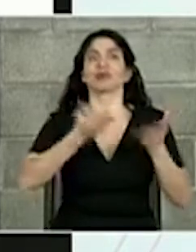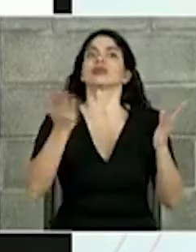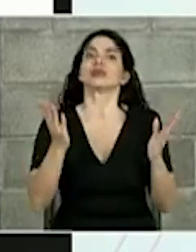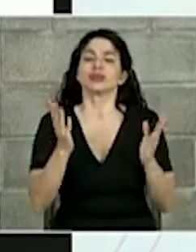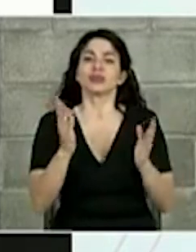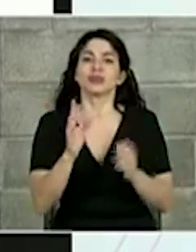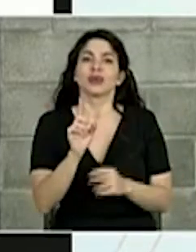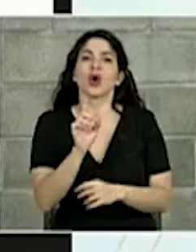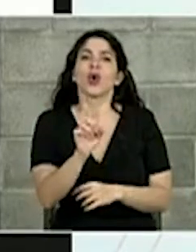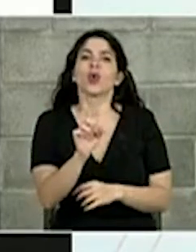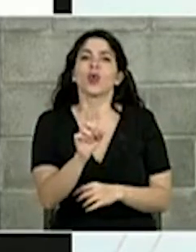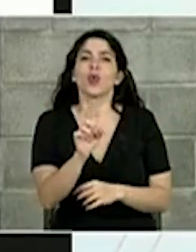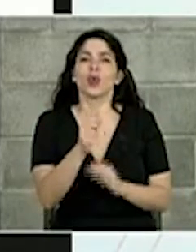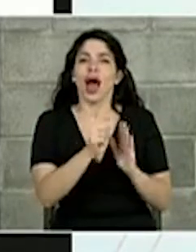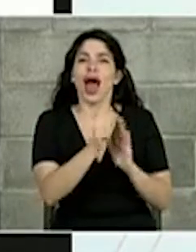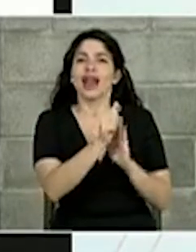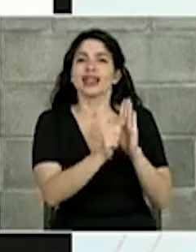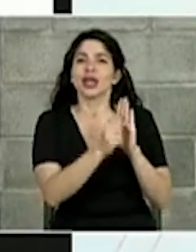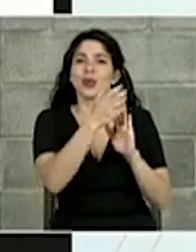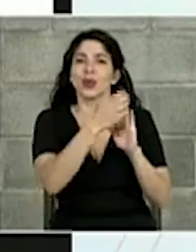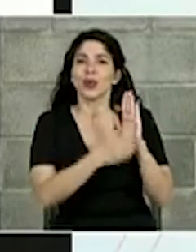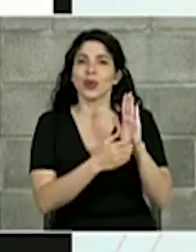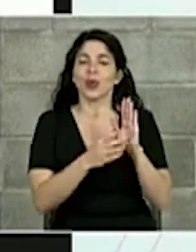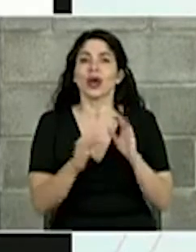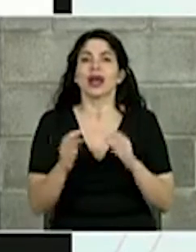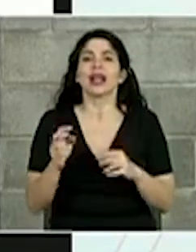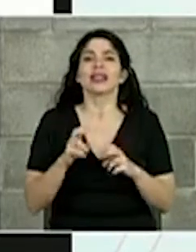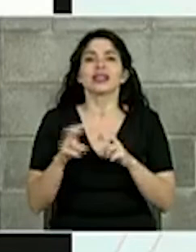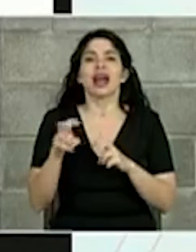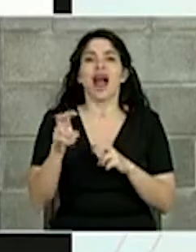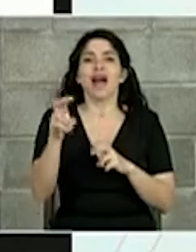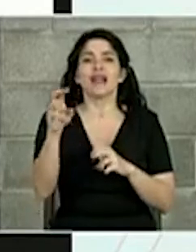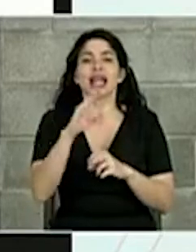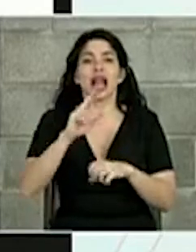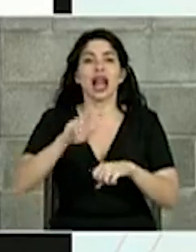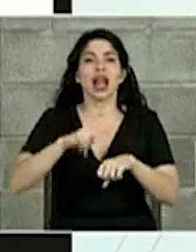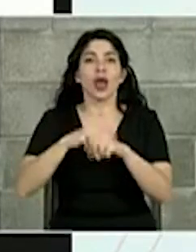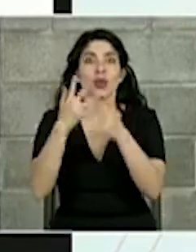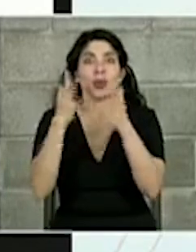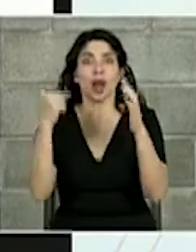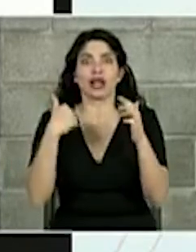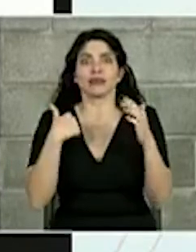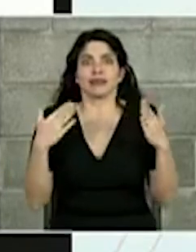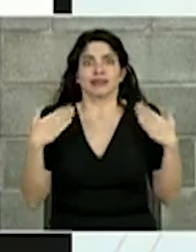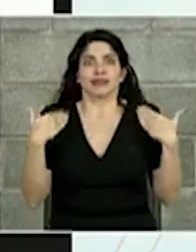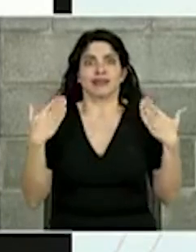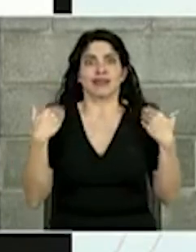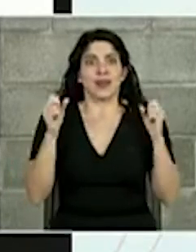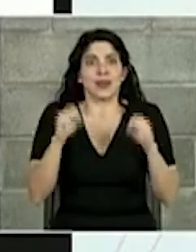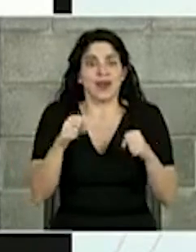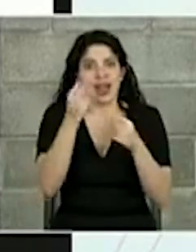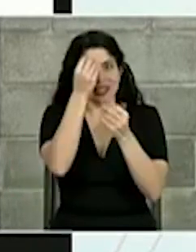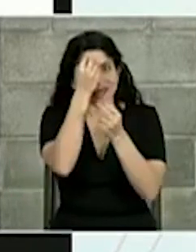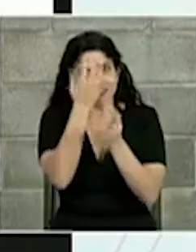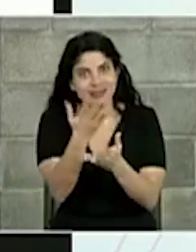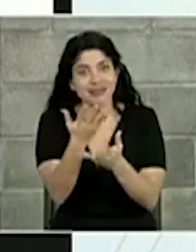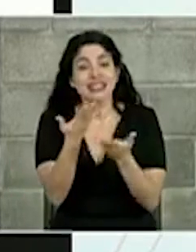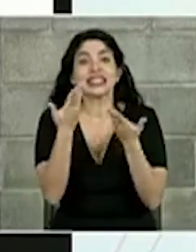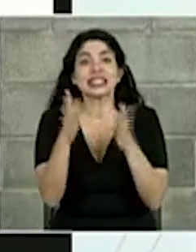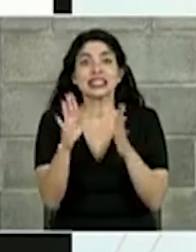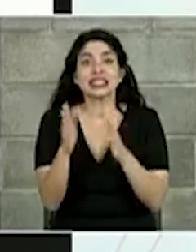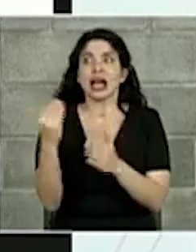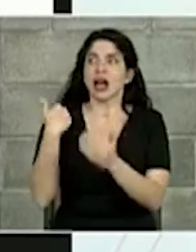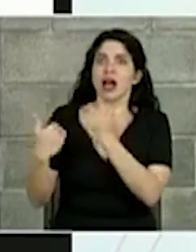artículo de Travel and Leisure y estoy muy complacida de poder decirles que hemos tenido